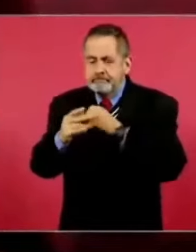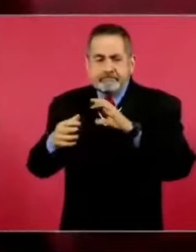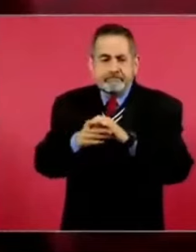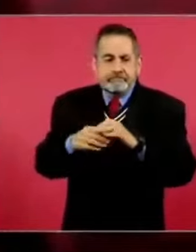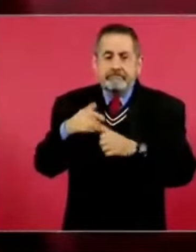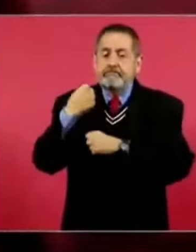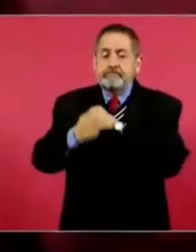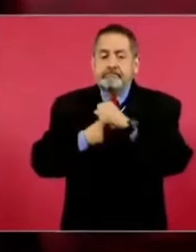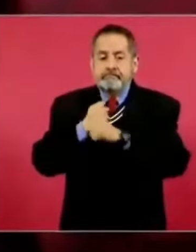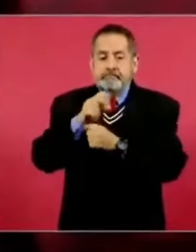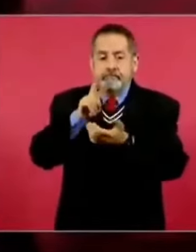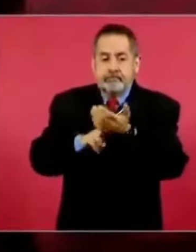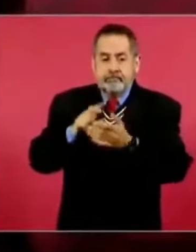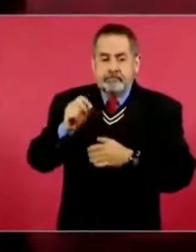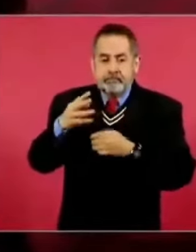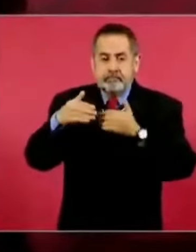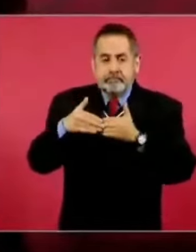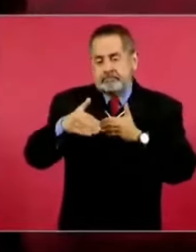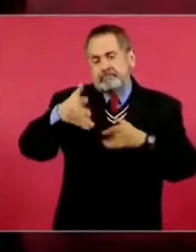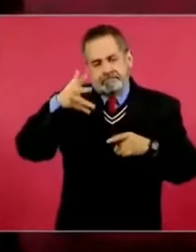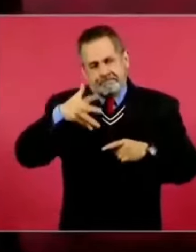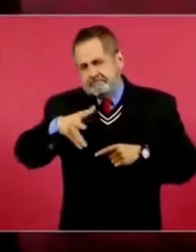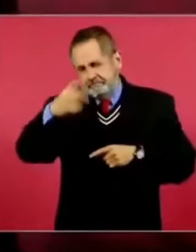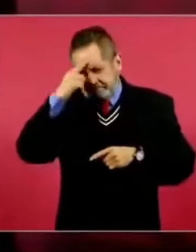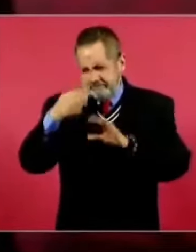y más allá.